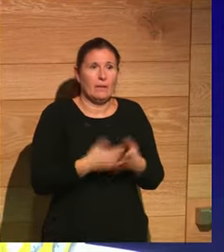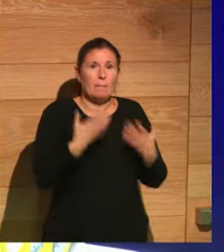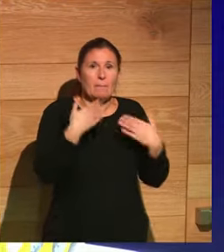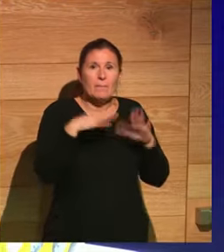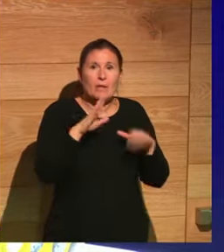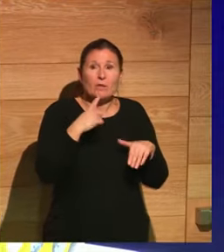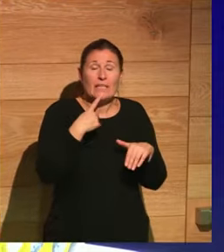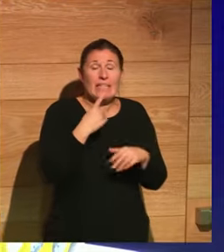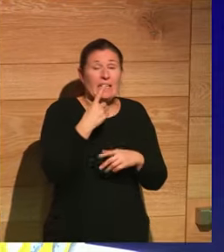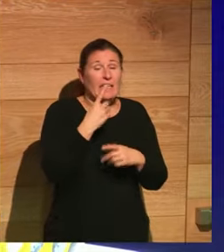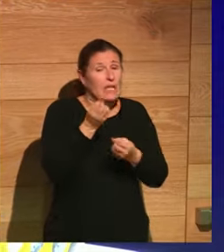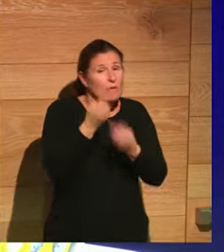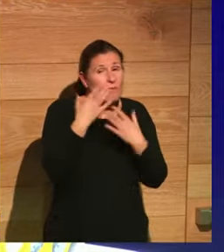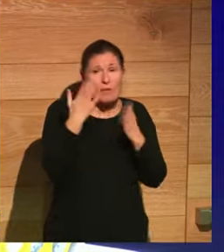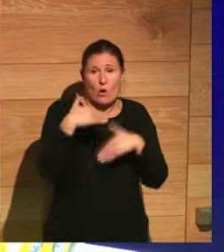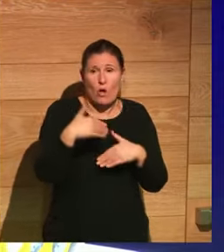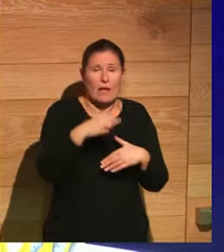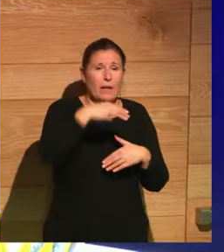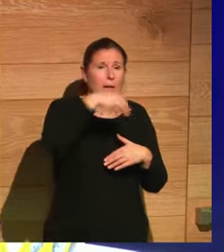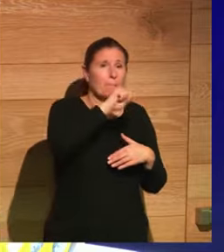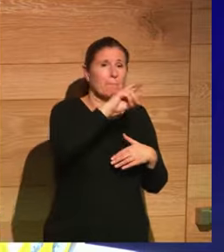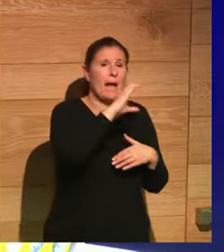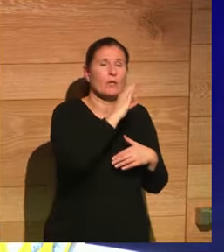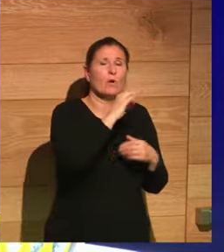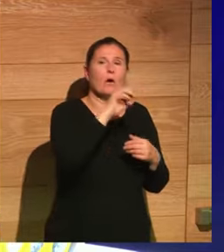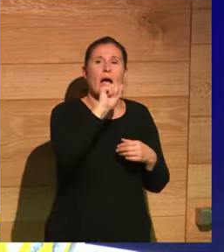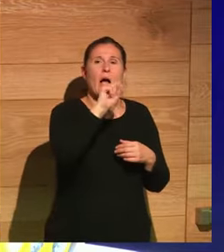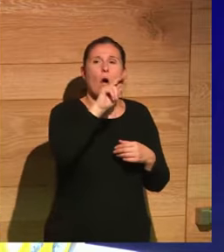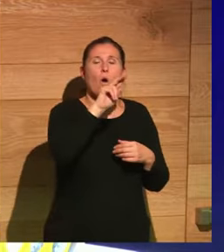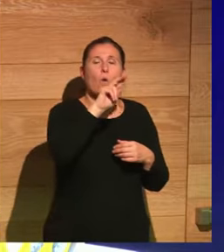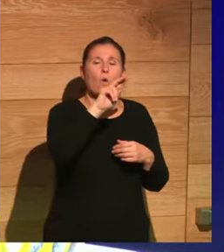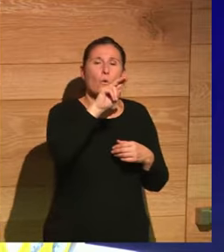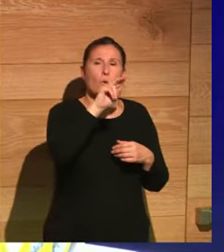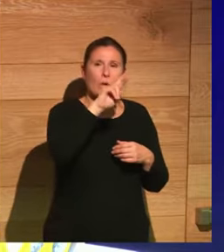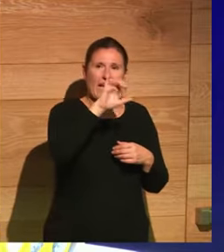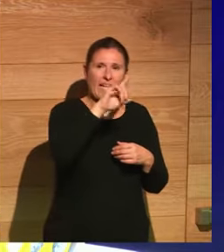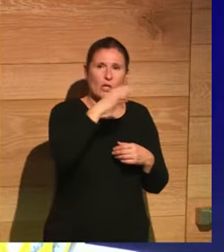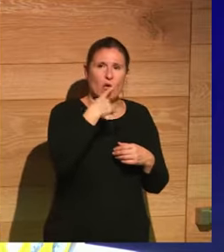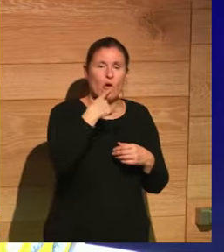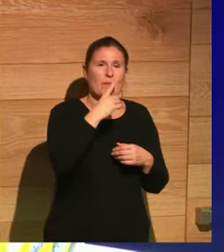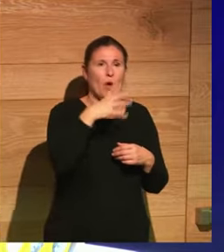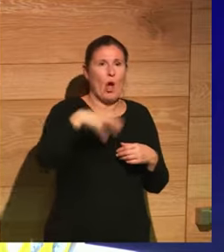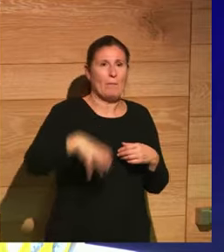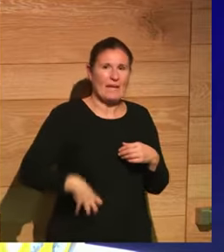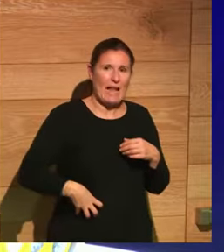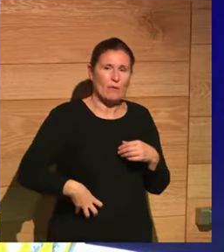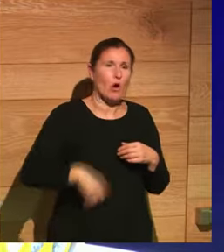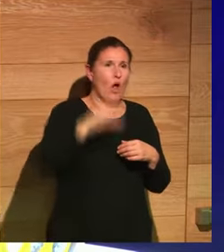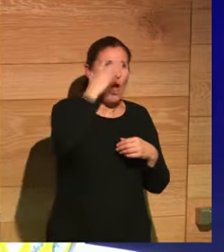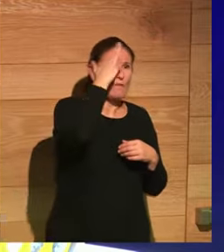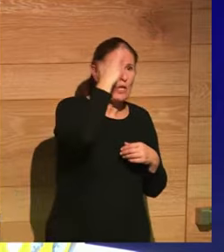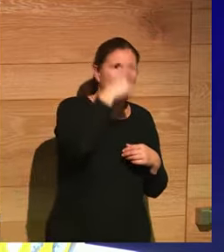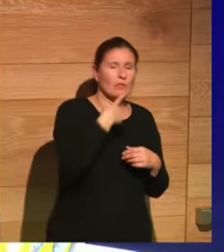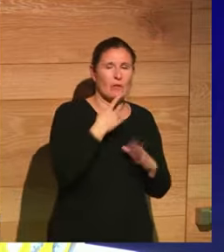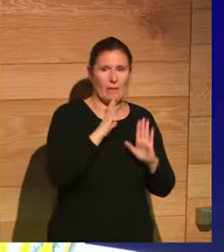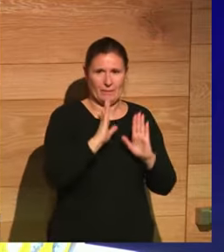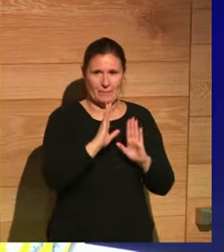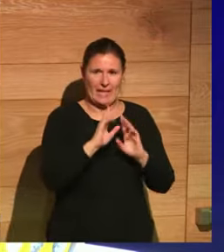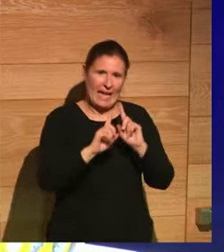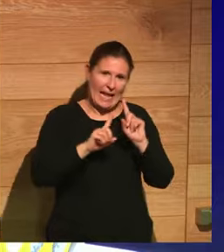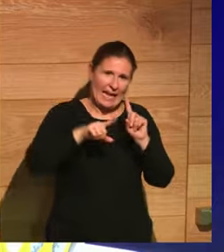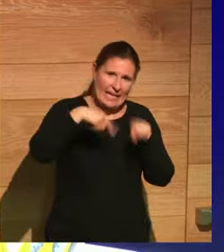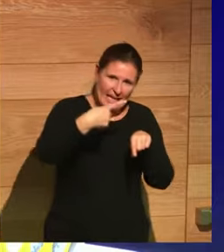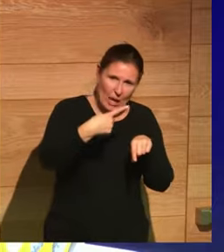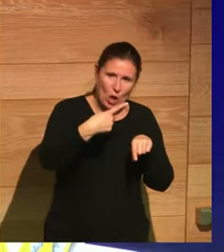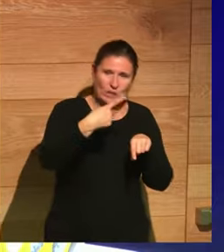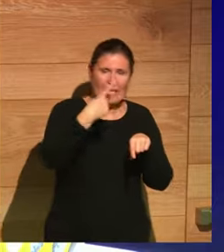embargo lo que pasa es que no tenemos información Marco Aurelio el emperador filósofo madre mía como estamos con el neoestoicismo madre mía que